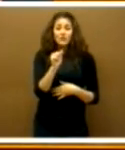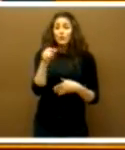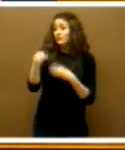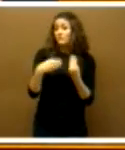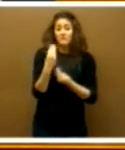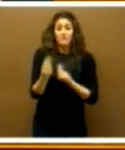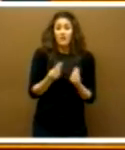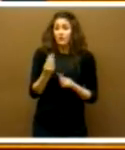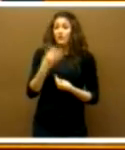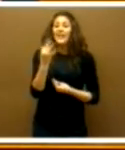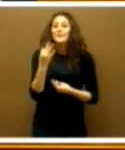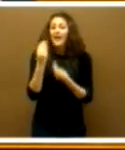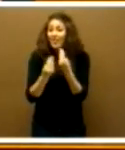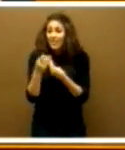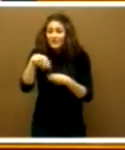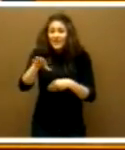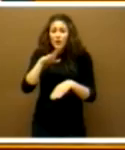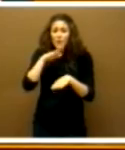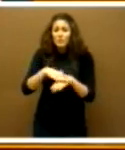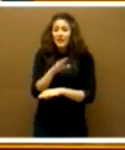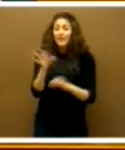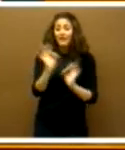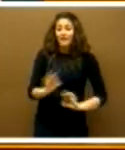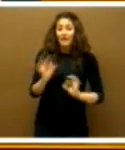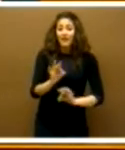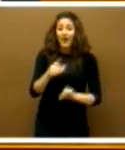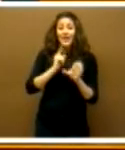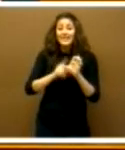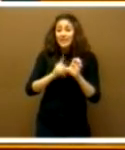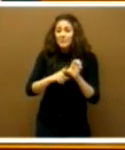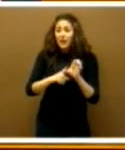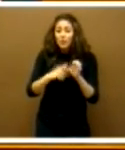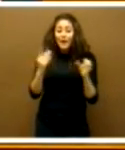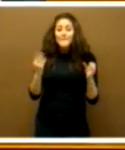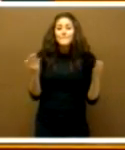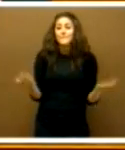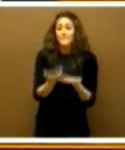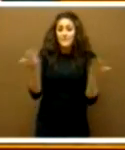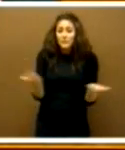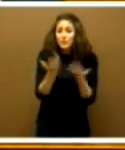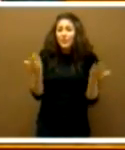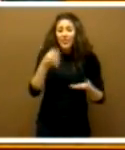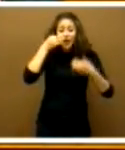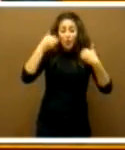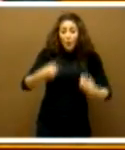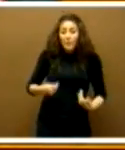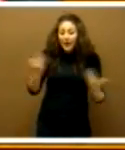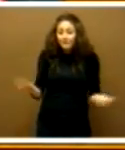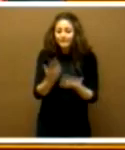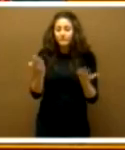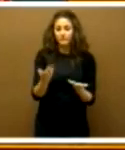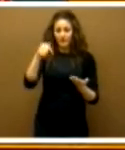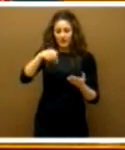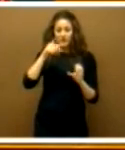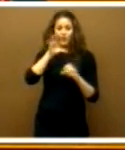deberían hacer, que es explotar Extremadura todo su potencial humano y todo el potencial que existe en nuestra comunidad